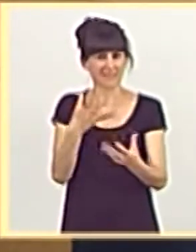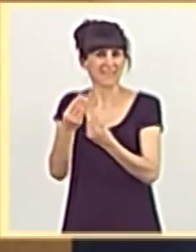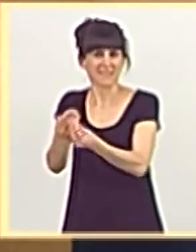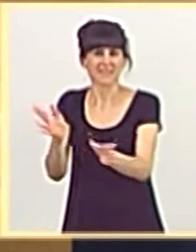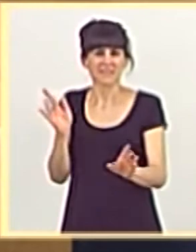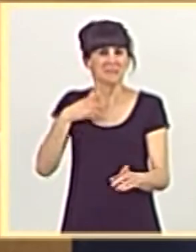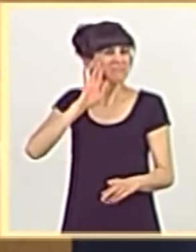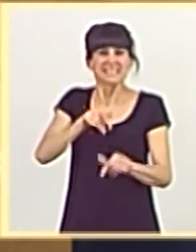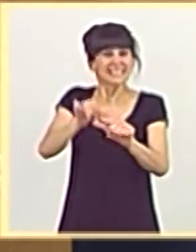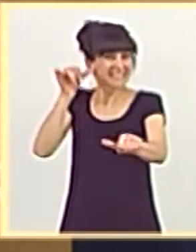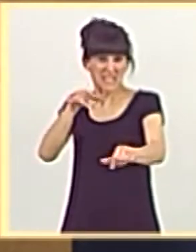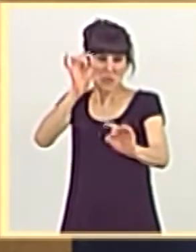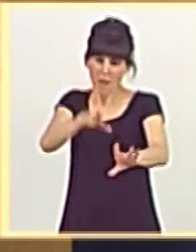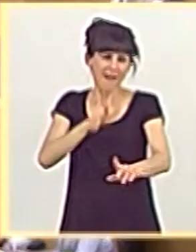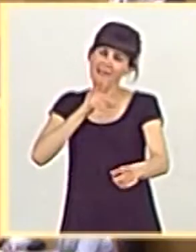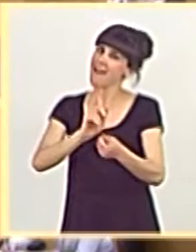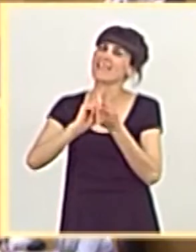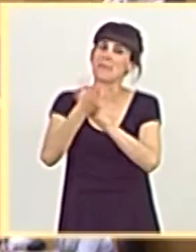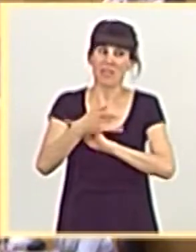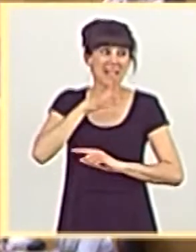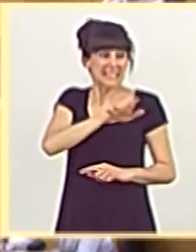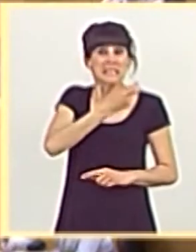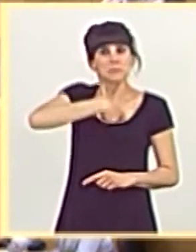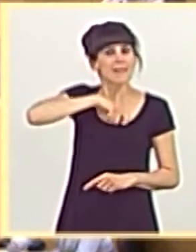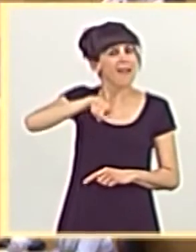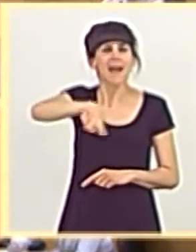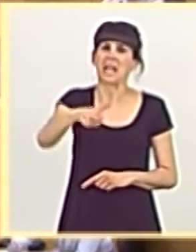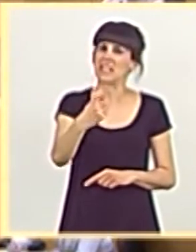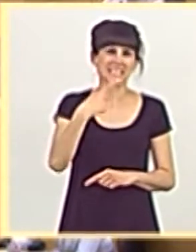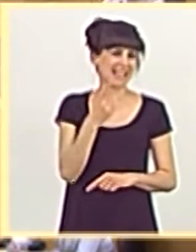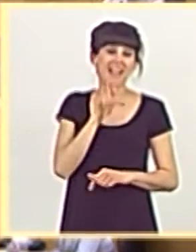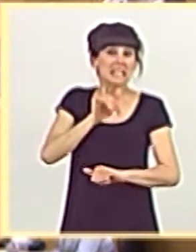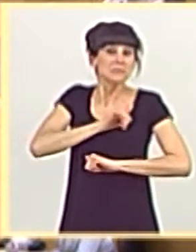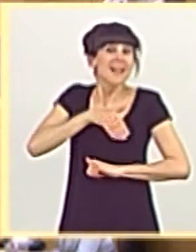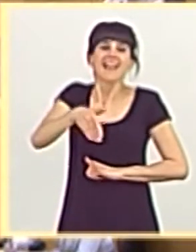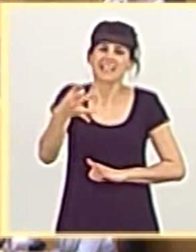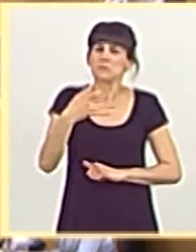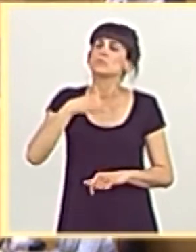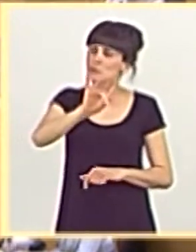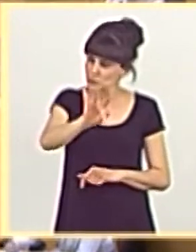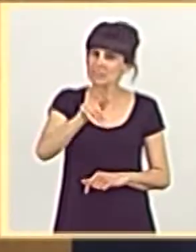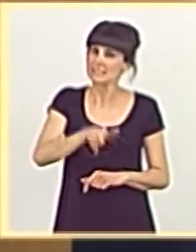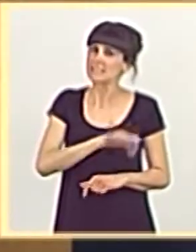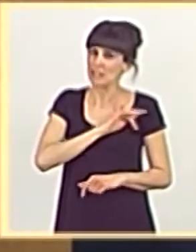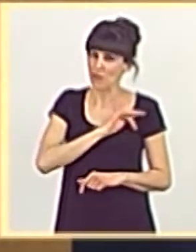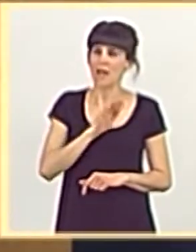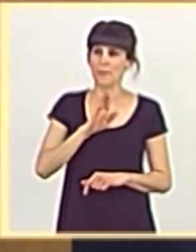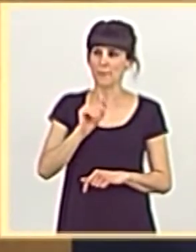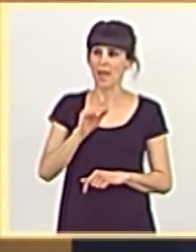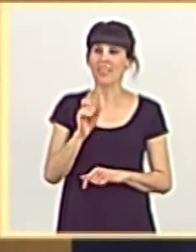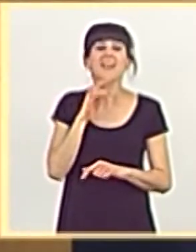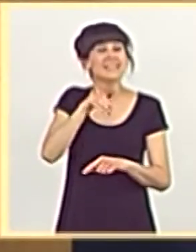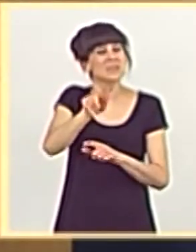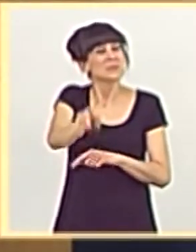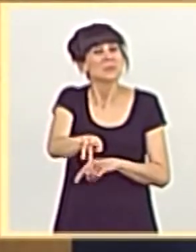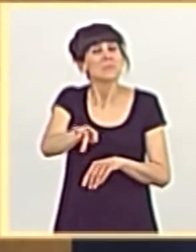fueron, ni lo que este país necesita, ni lo que vamos a esperar. Sí, señora Prada, su